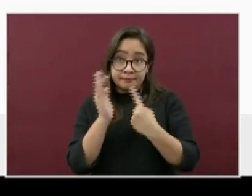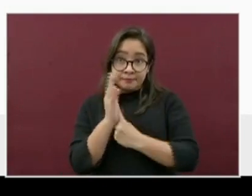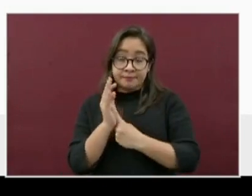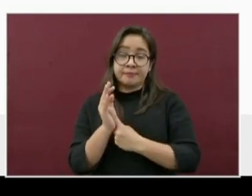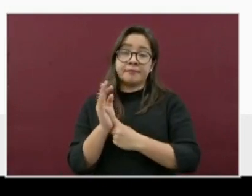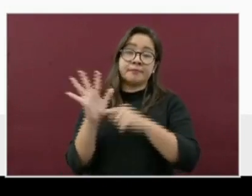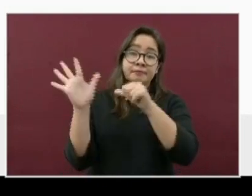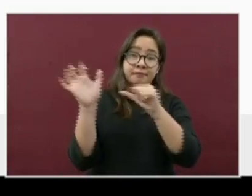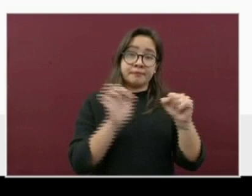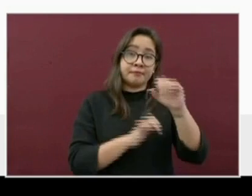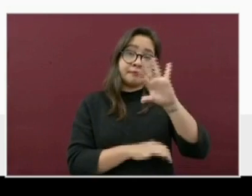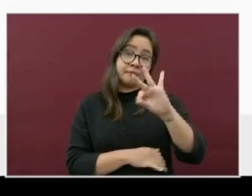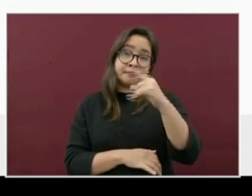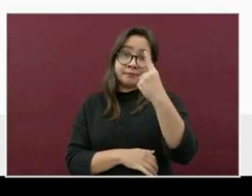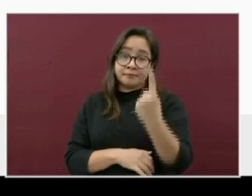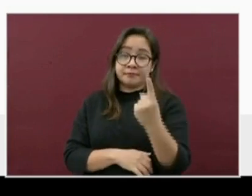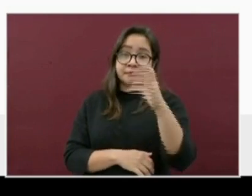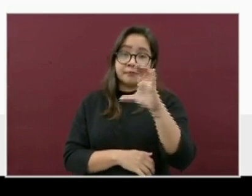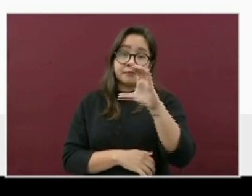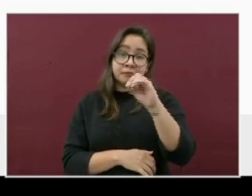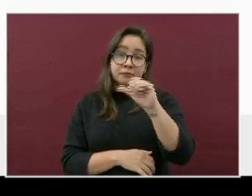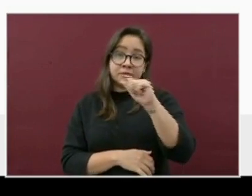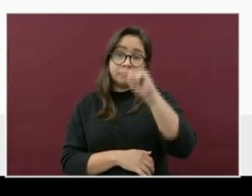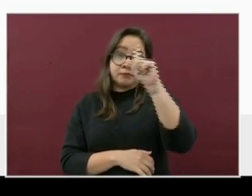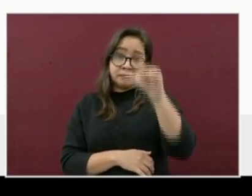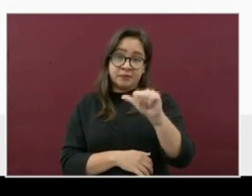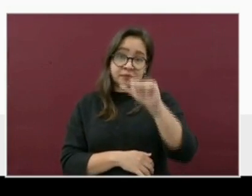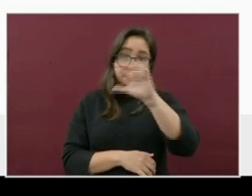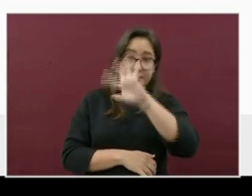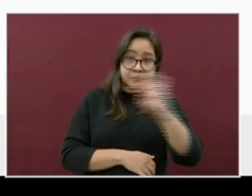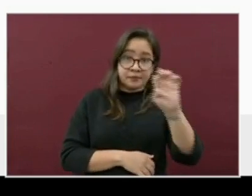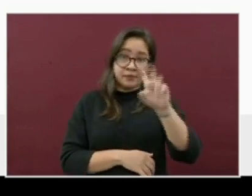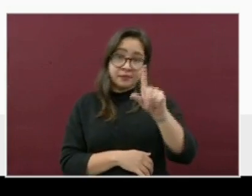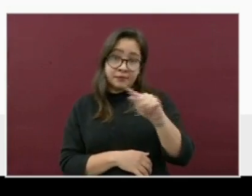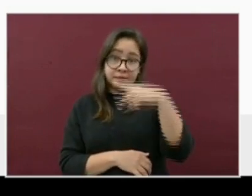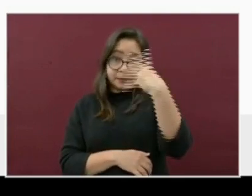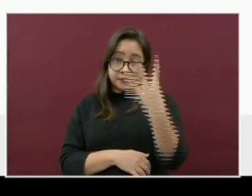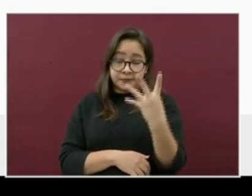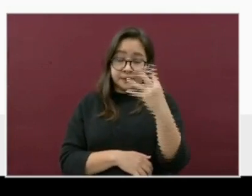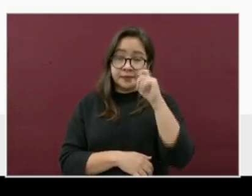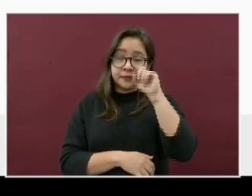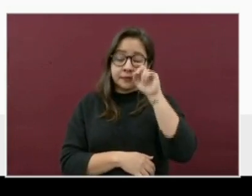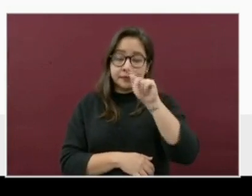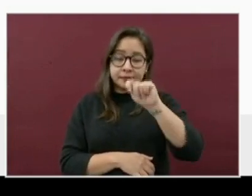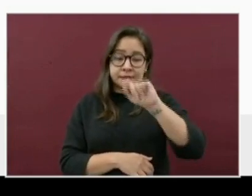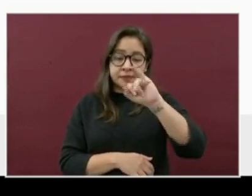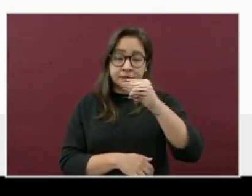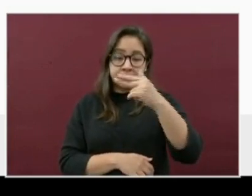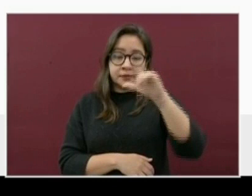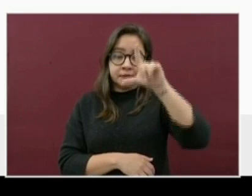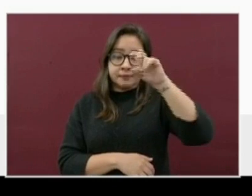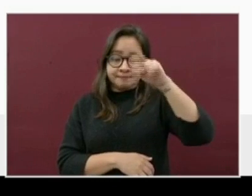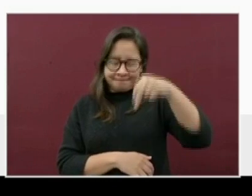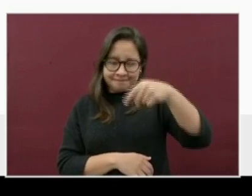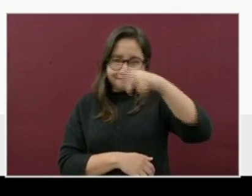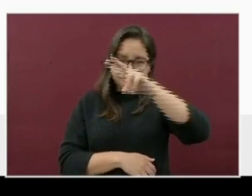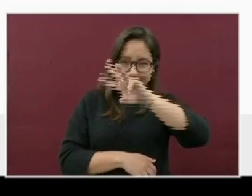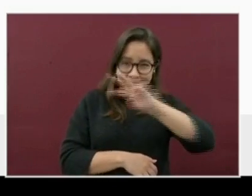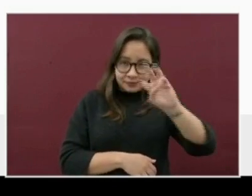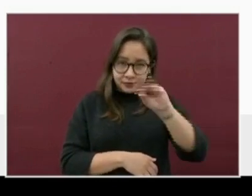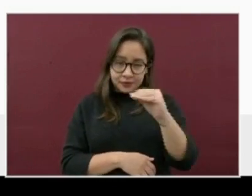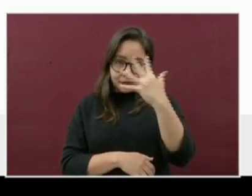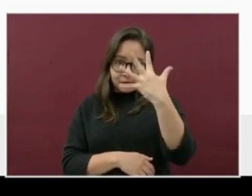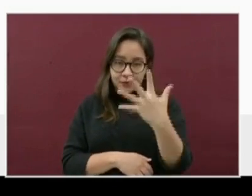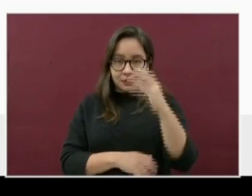641. Y Coatzintla, 474. Tihuatlán, 395.